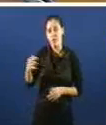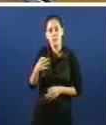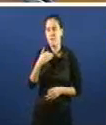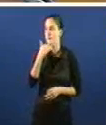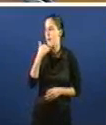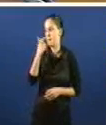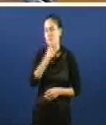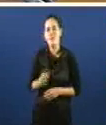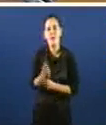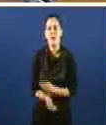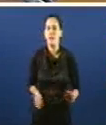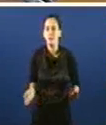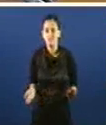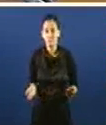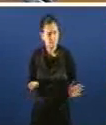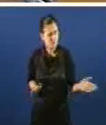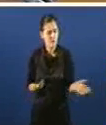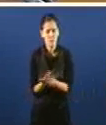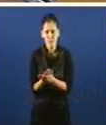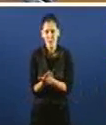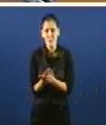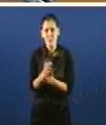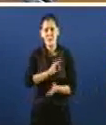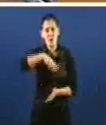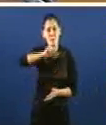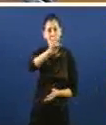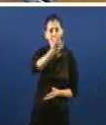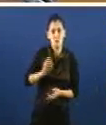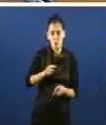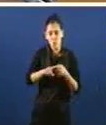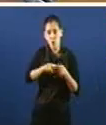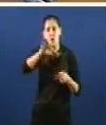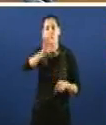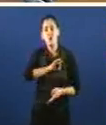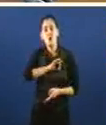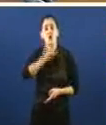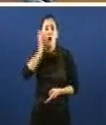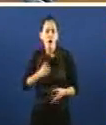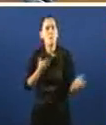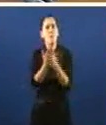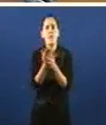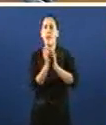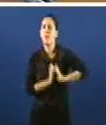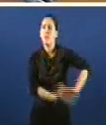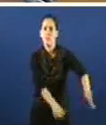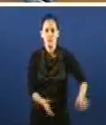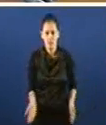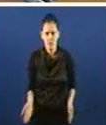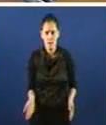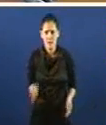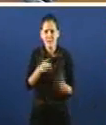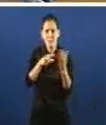sinxelo, señor Presidente Pídale ao señor Amato Pídale ao señor Rajoy que dimitan Non hai